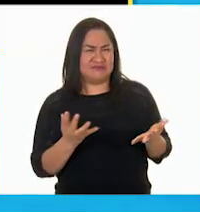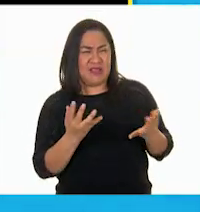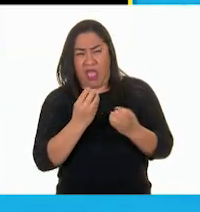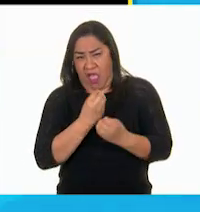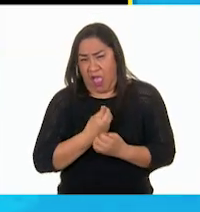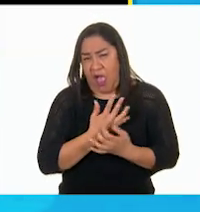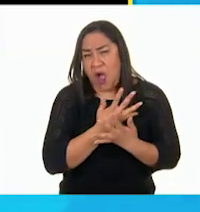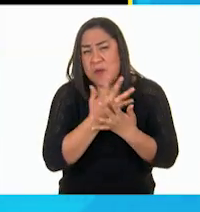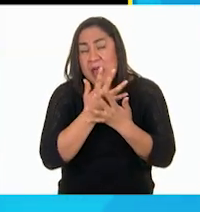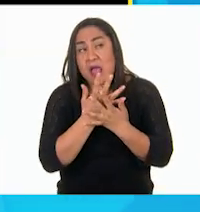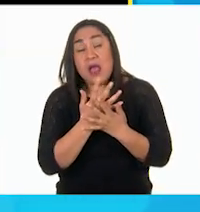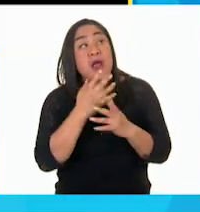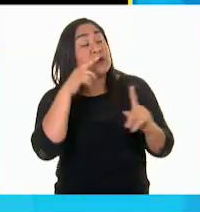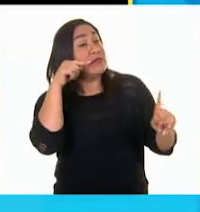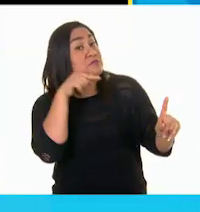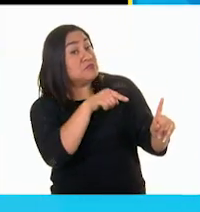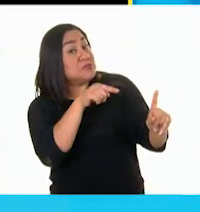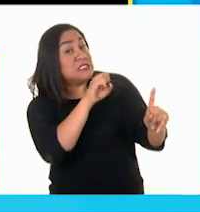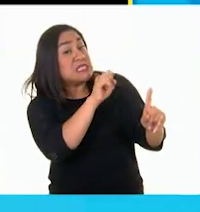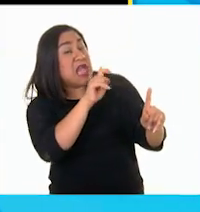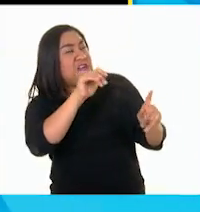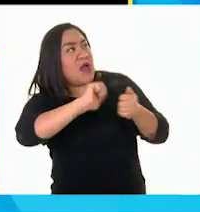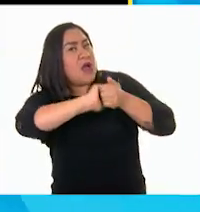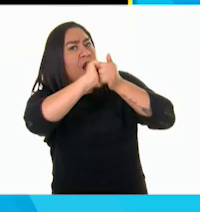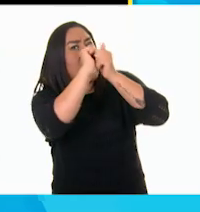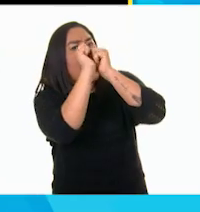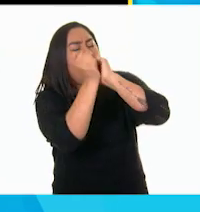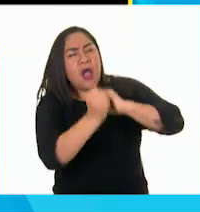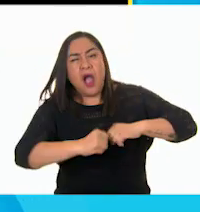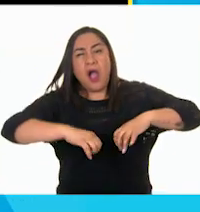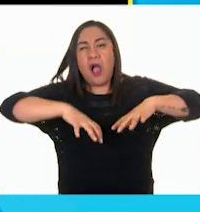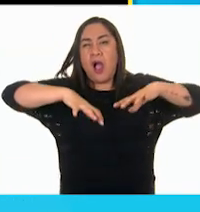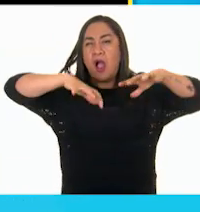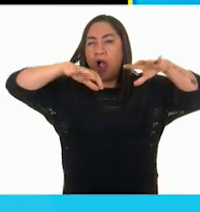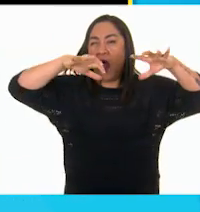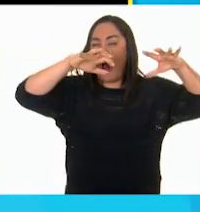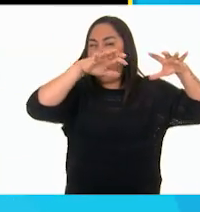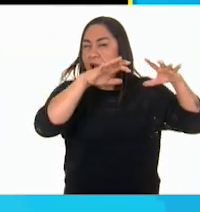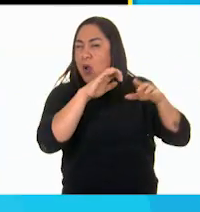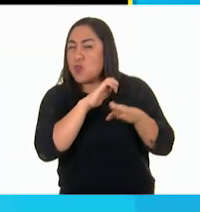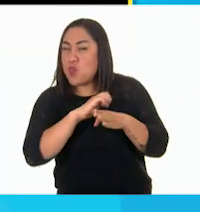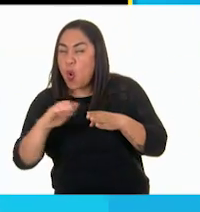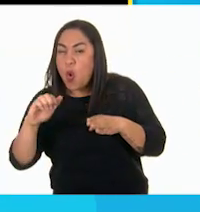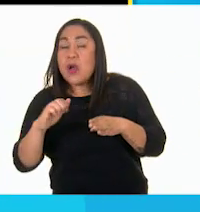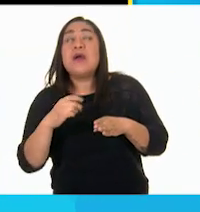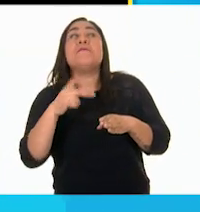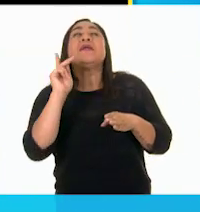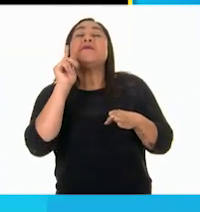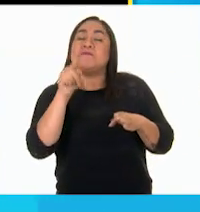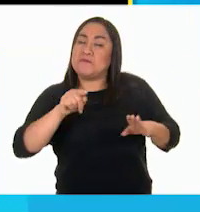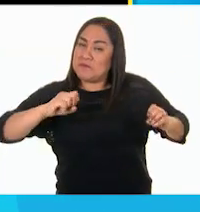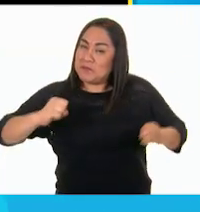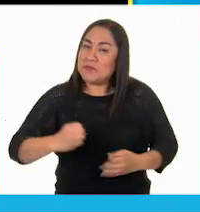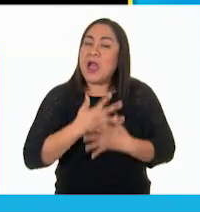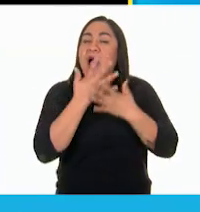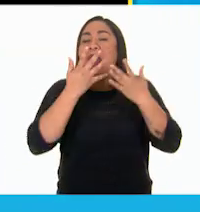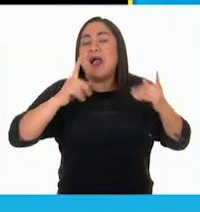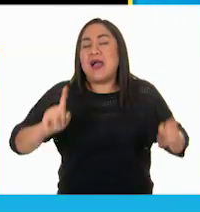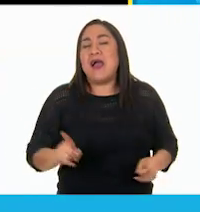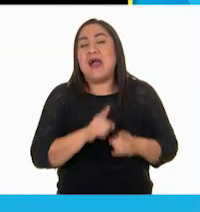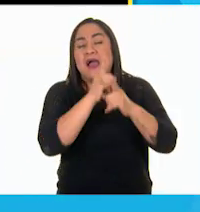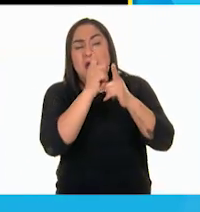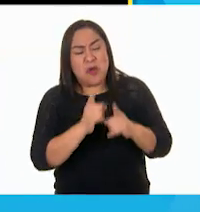Staff se convierte en un monstruo morado, pero eso la ópera no